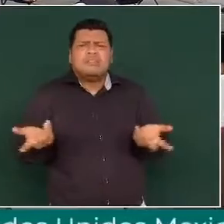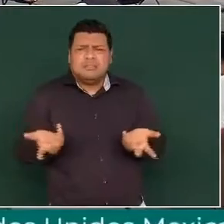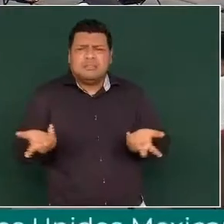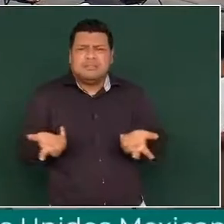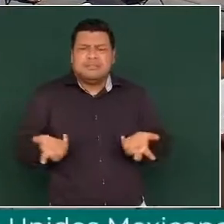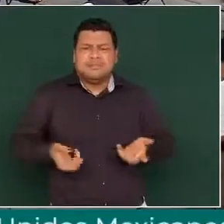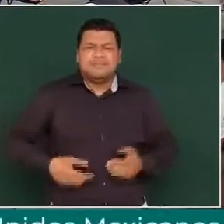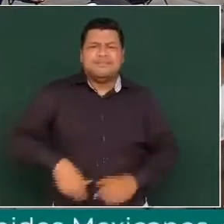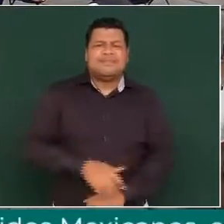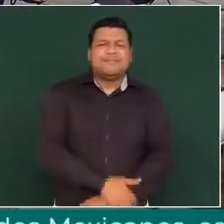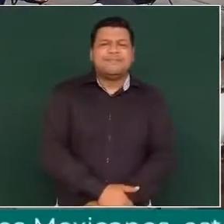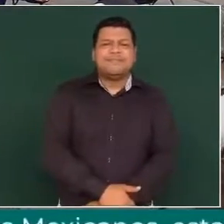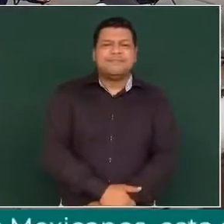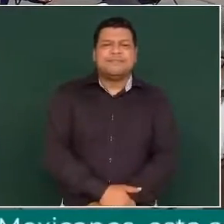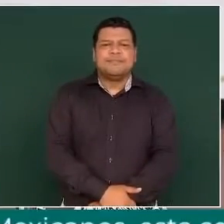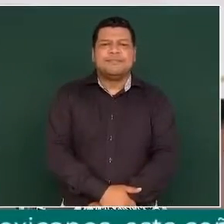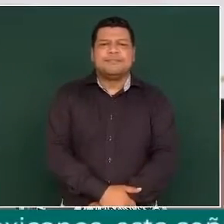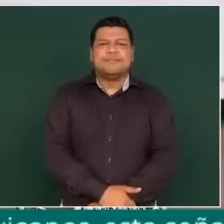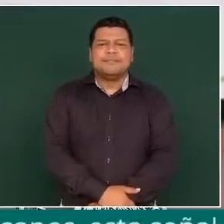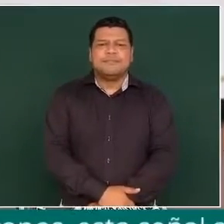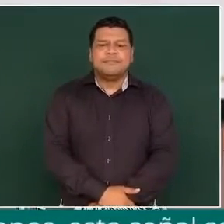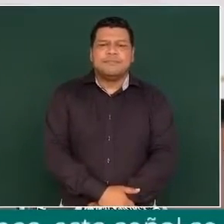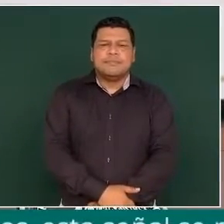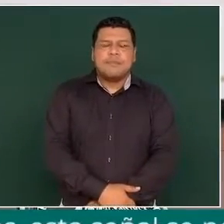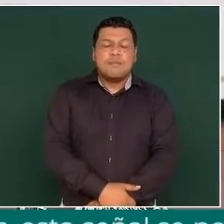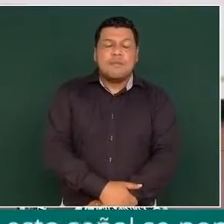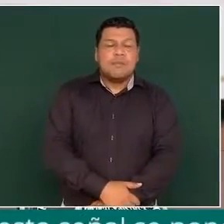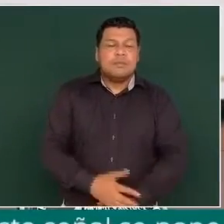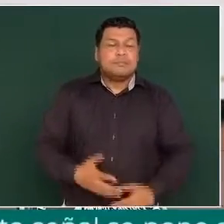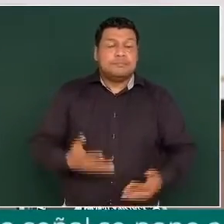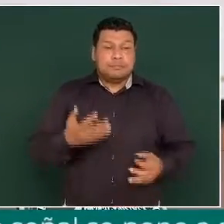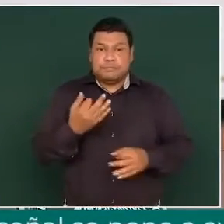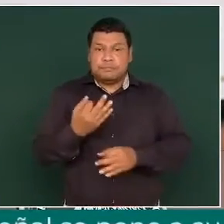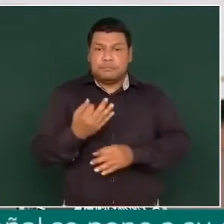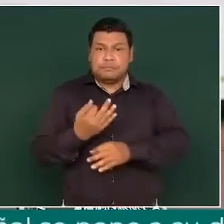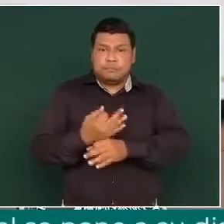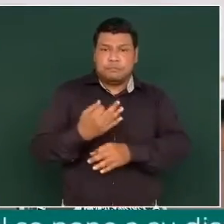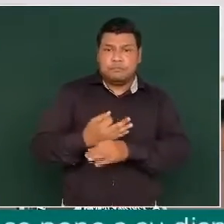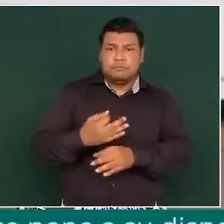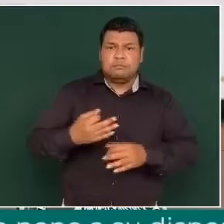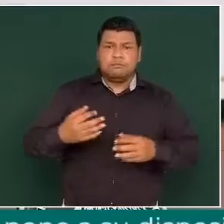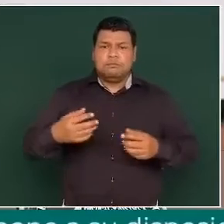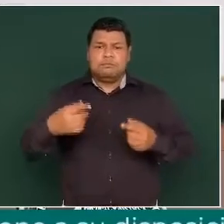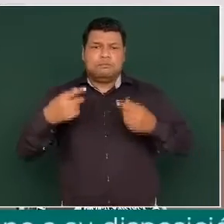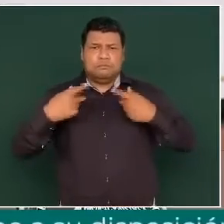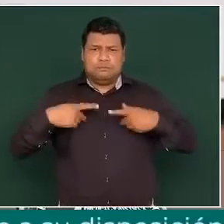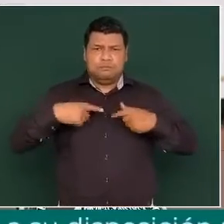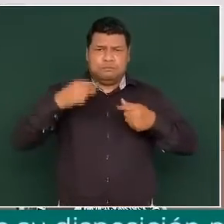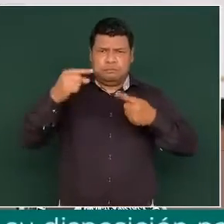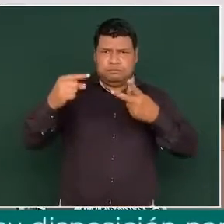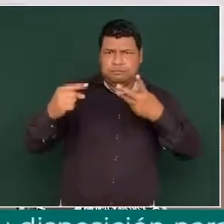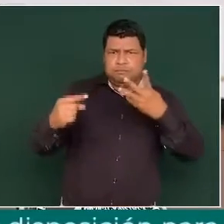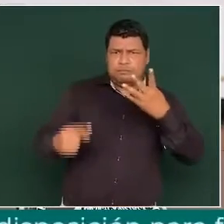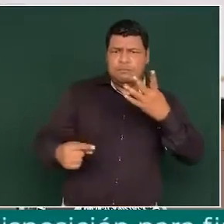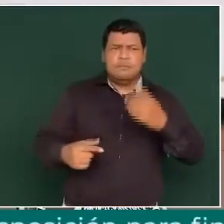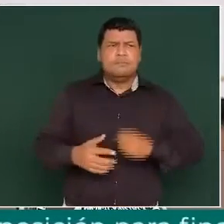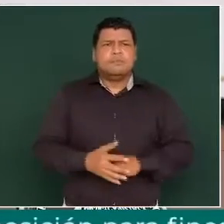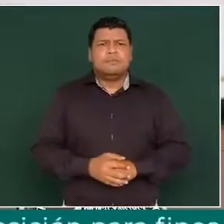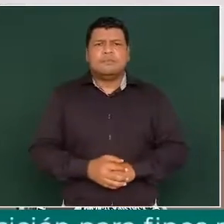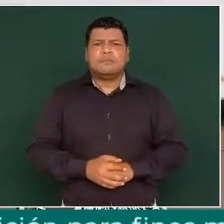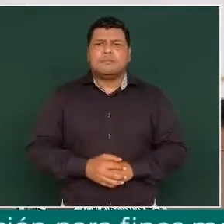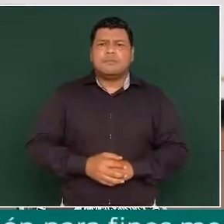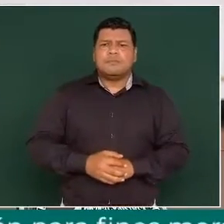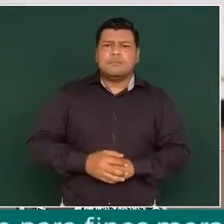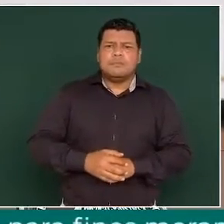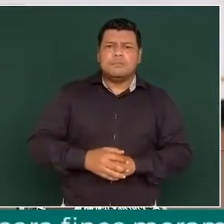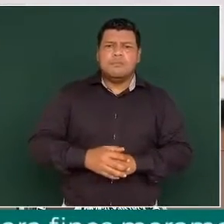escuchar, vamos a estar